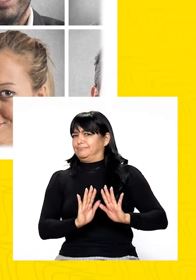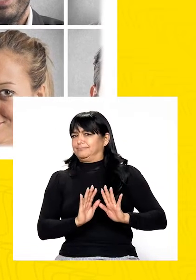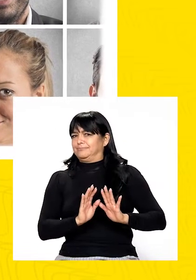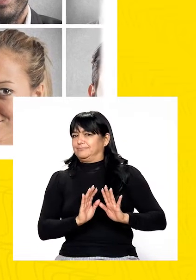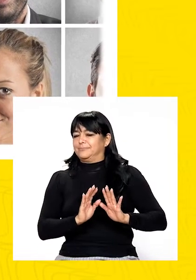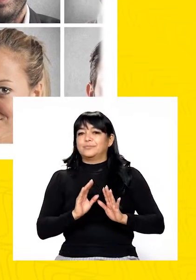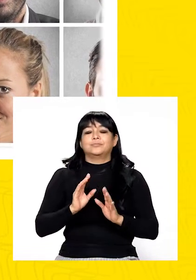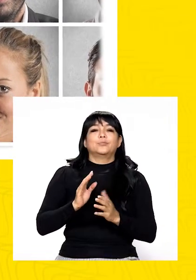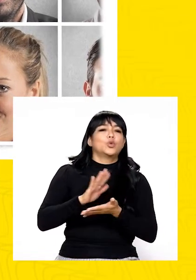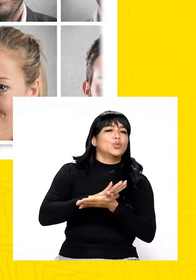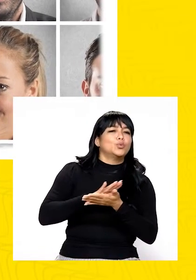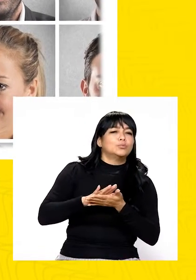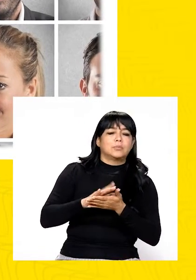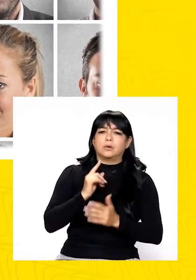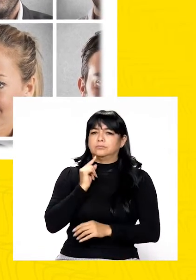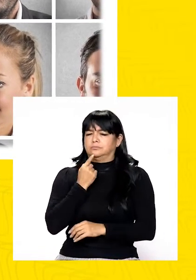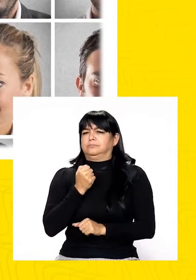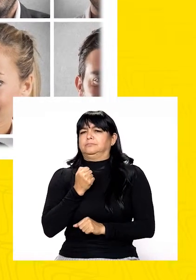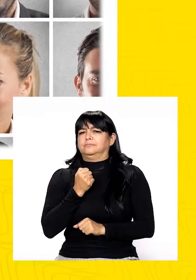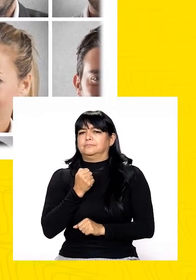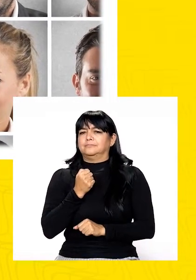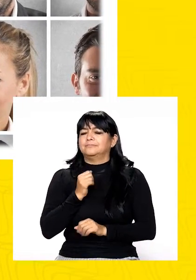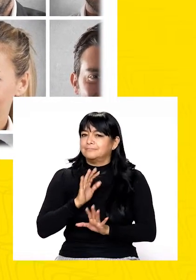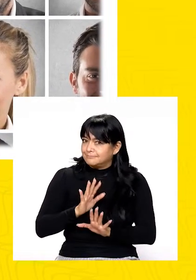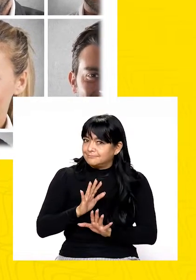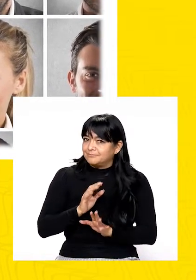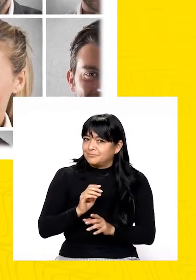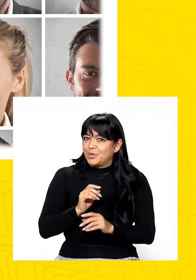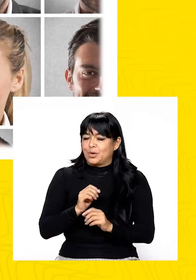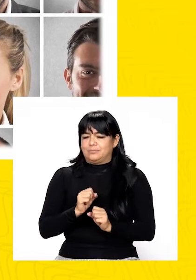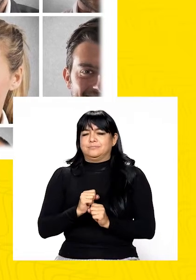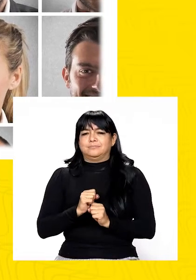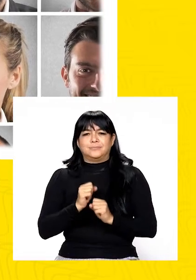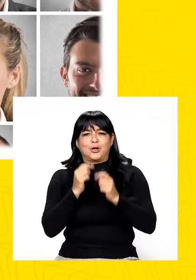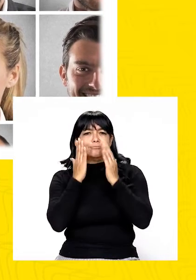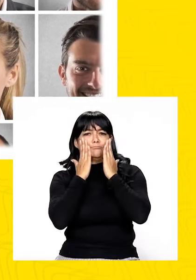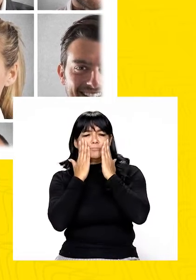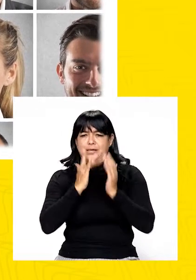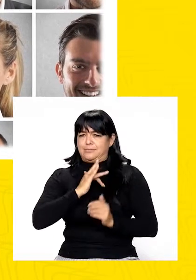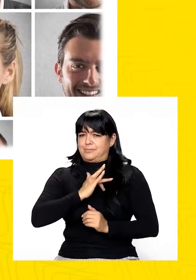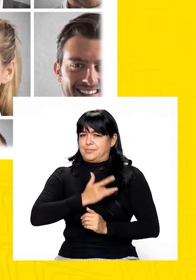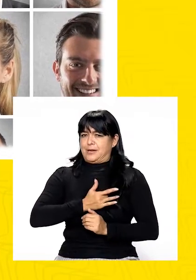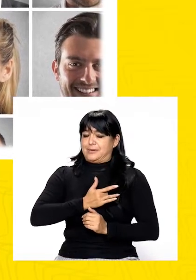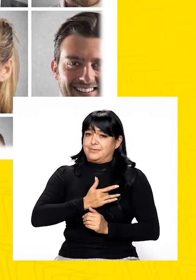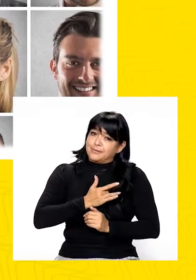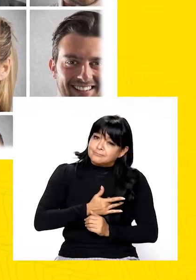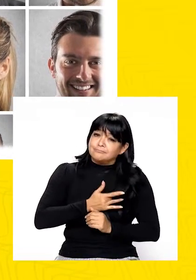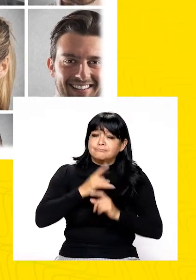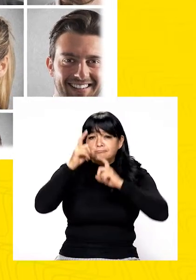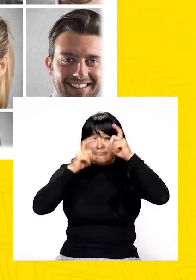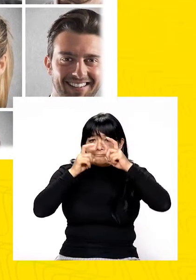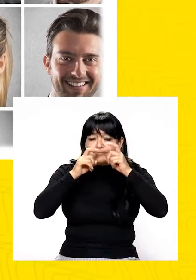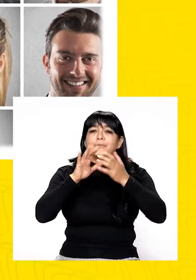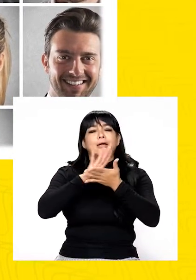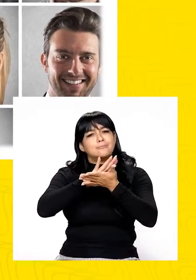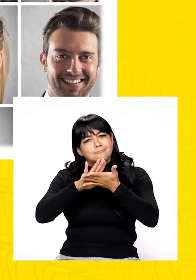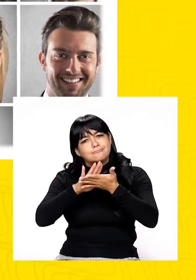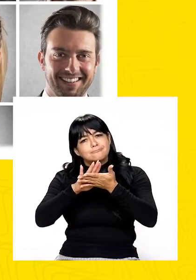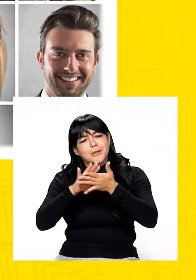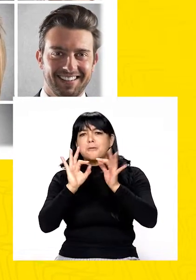desconfiada, dulce, dura, confiada, curtida, triste, expresiva,